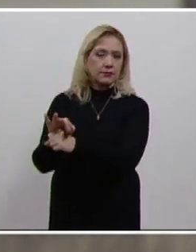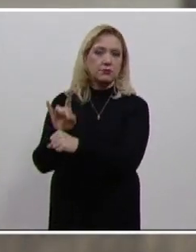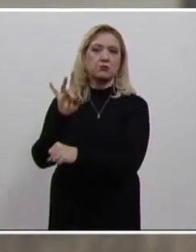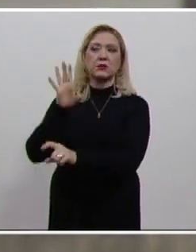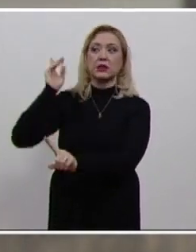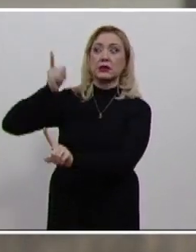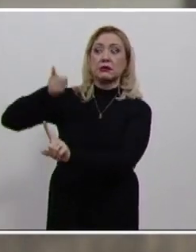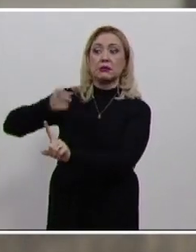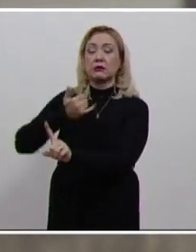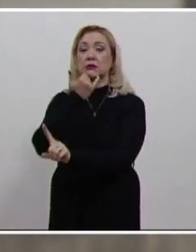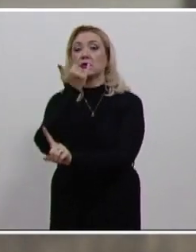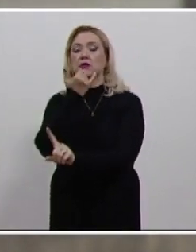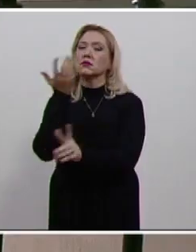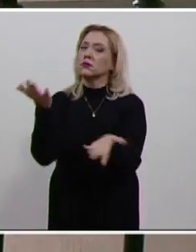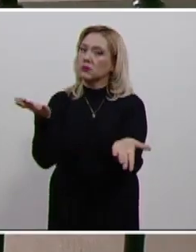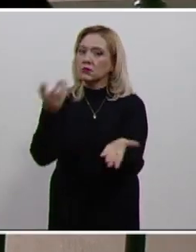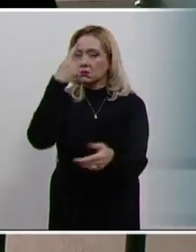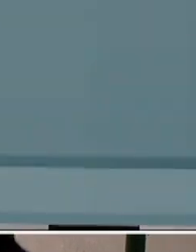jurídico.